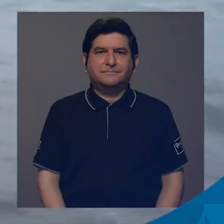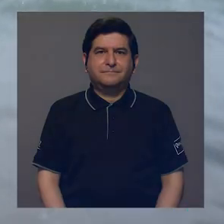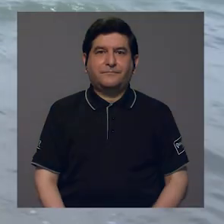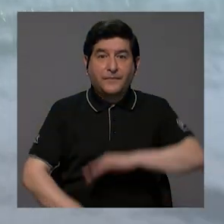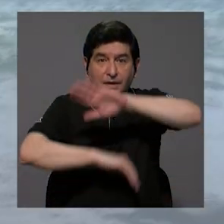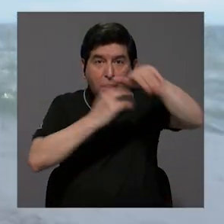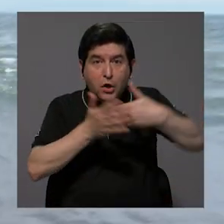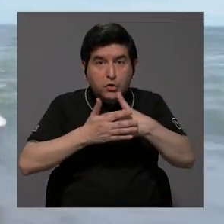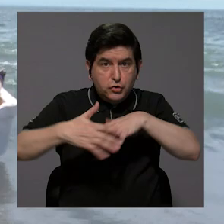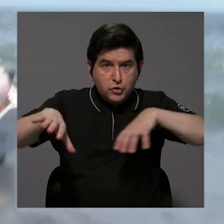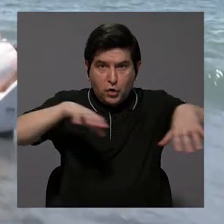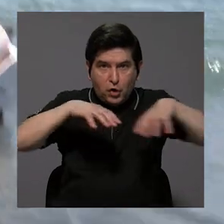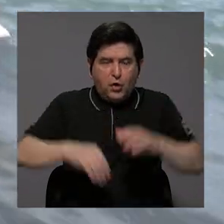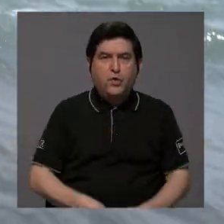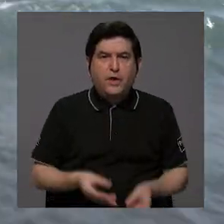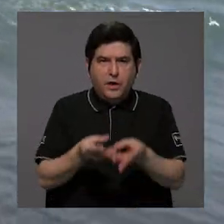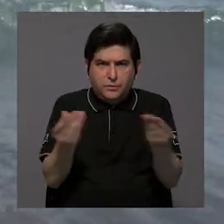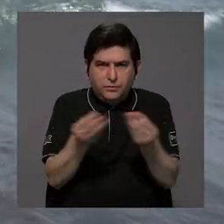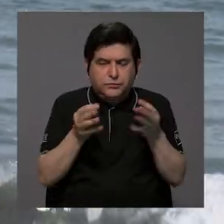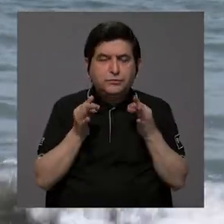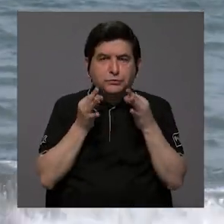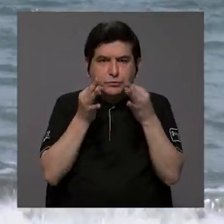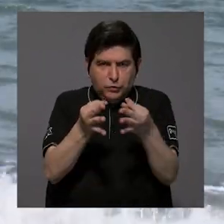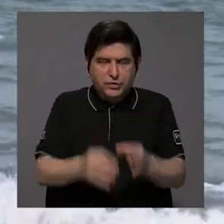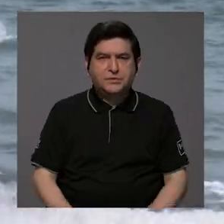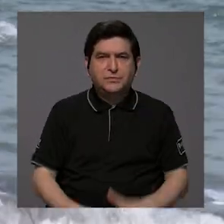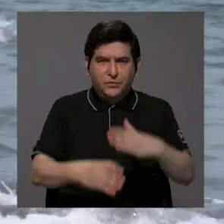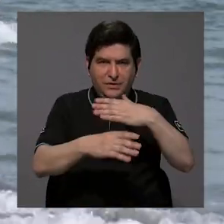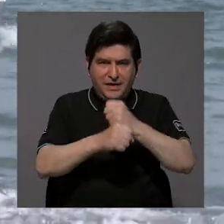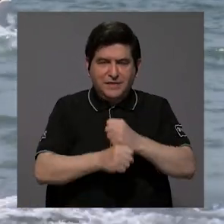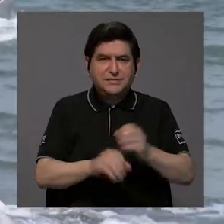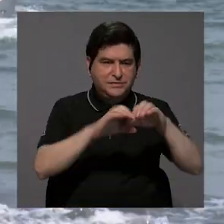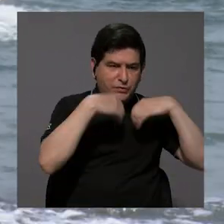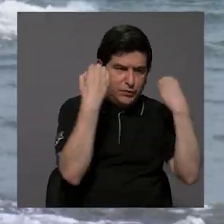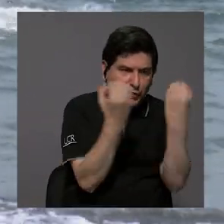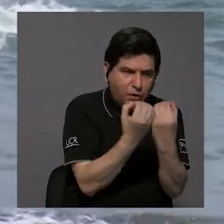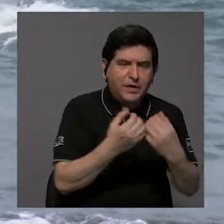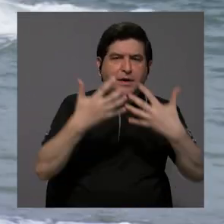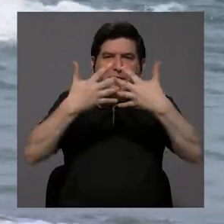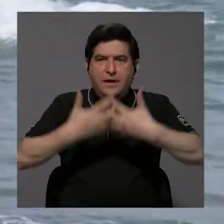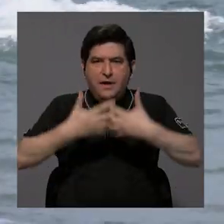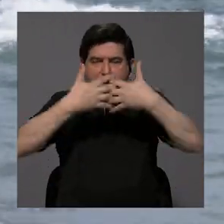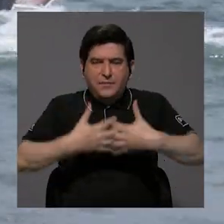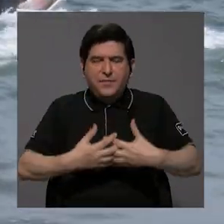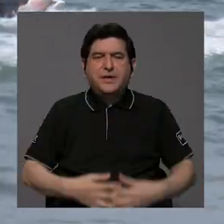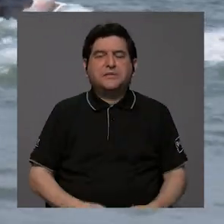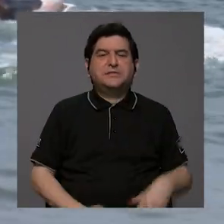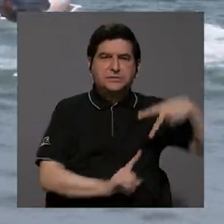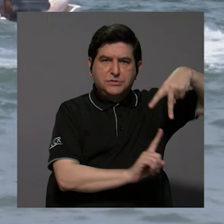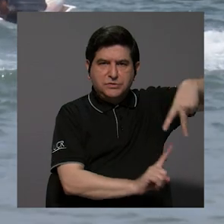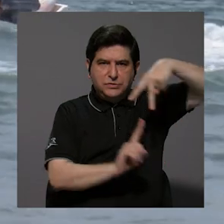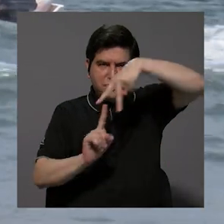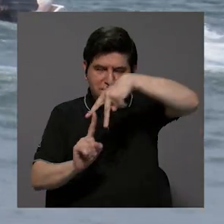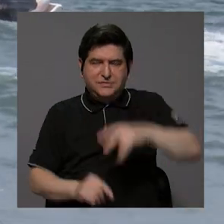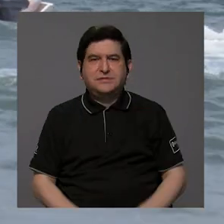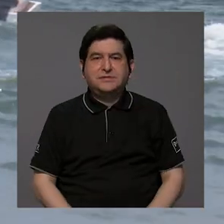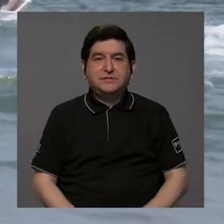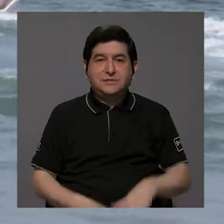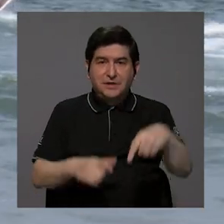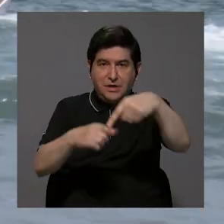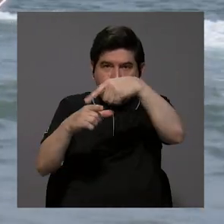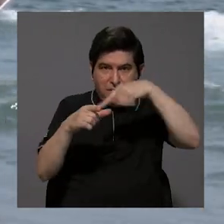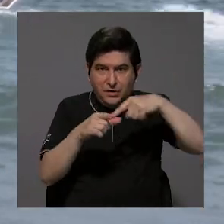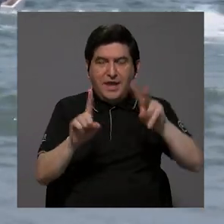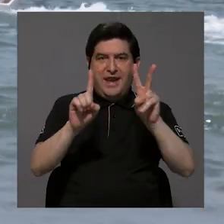Cualquier tipo de actividad productiva o turística que realice una organización, empresa, cooperativa o similares en el Golfo de